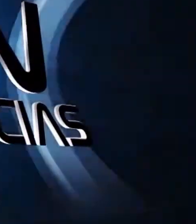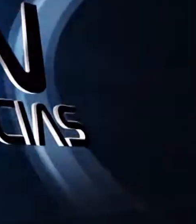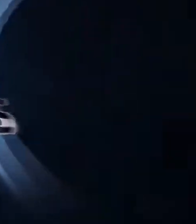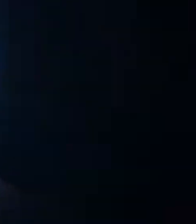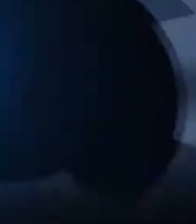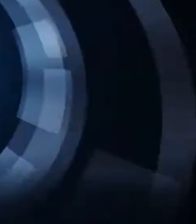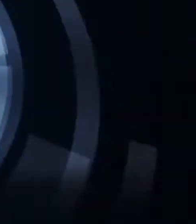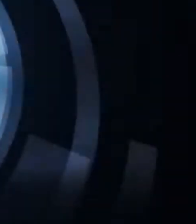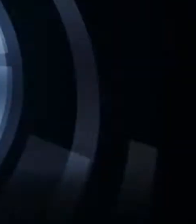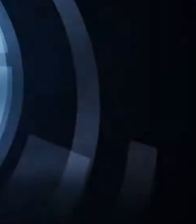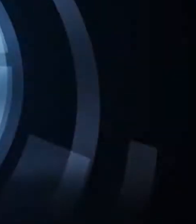ian ian ian ian Gracias.